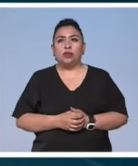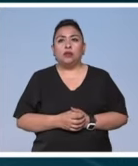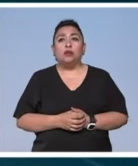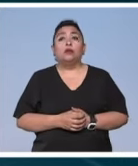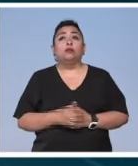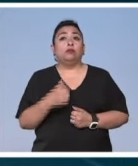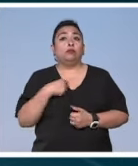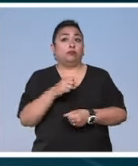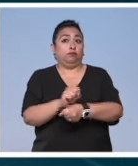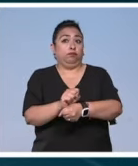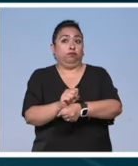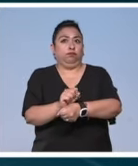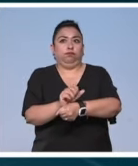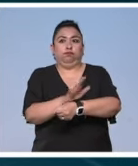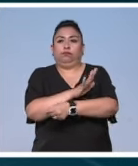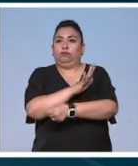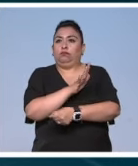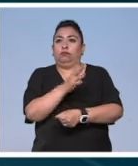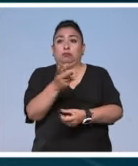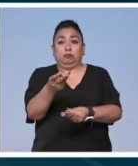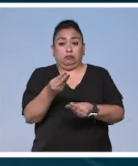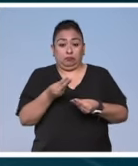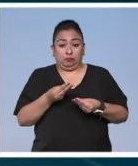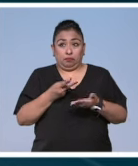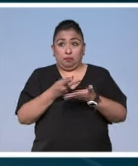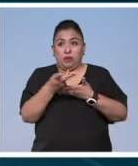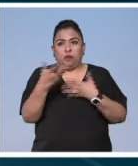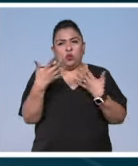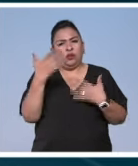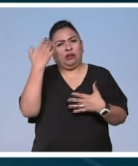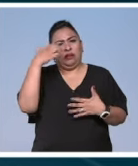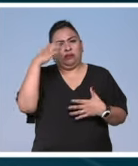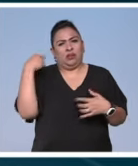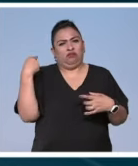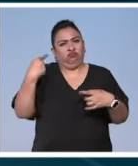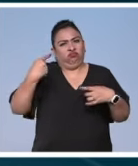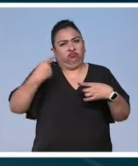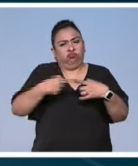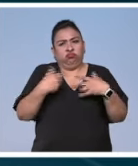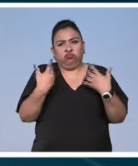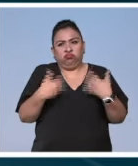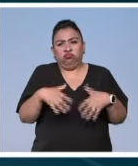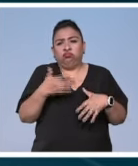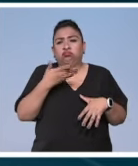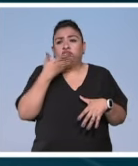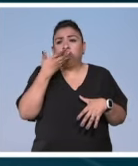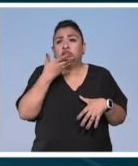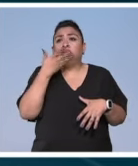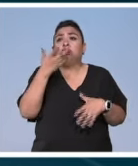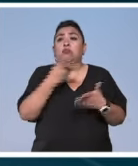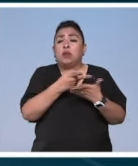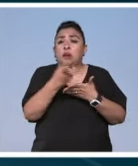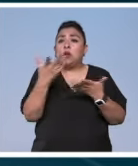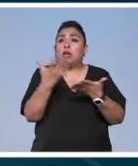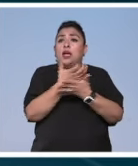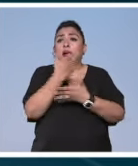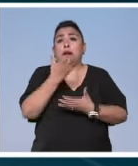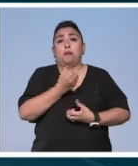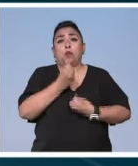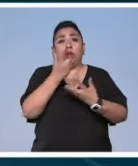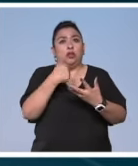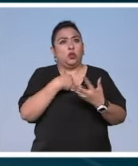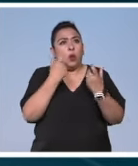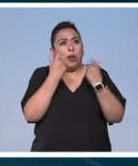Estoy muy emocionado. Es un premio con una gran tradición. Es un premio que han ganado poetas a los que admiro